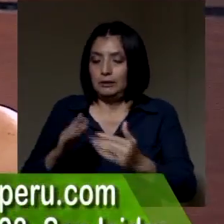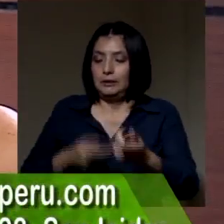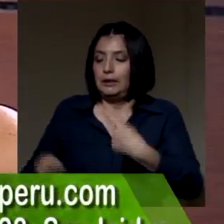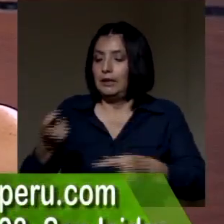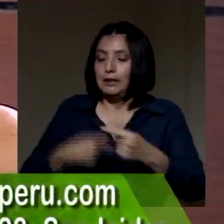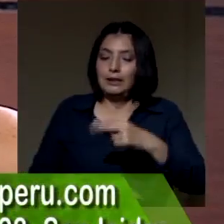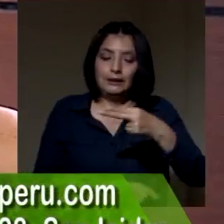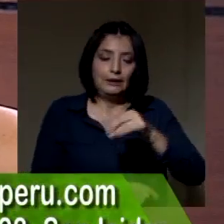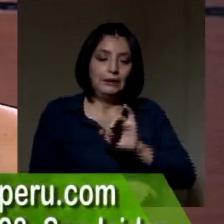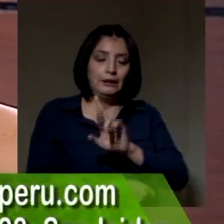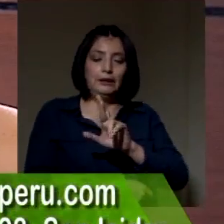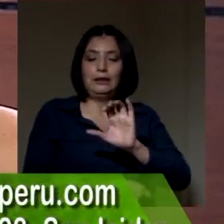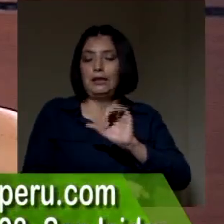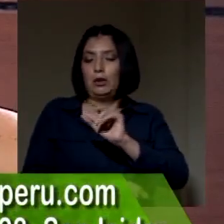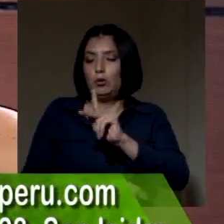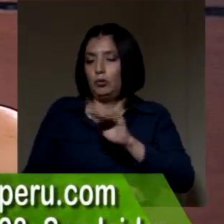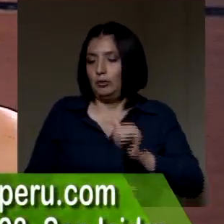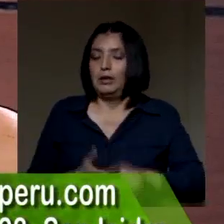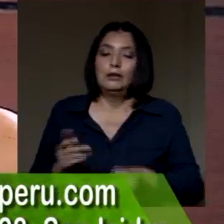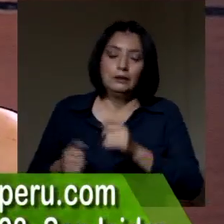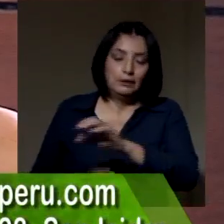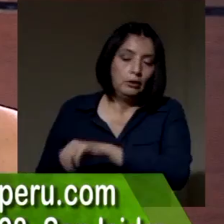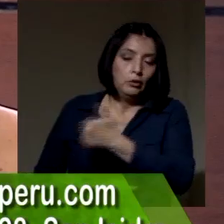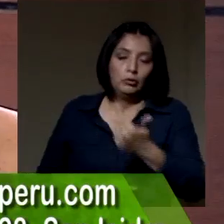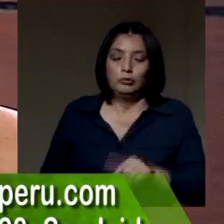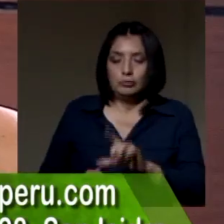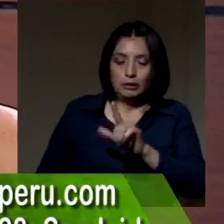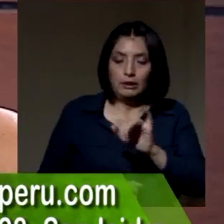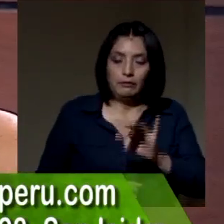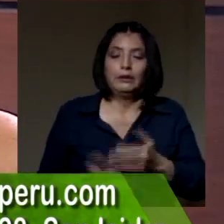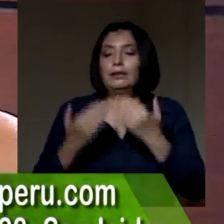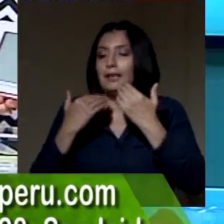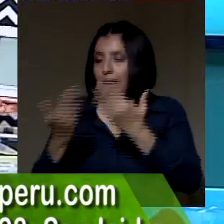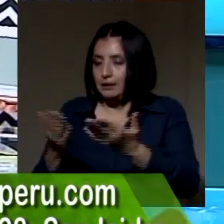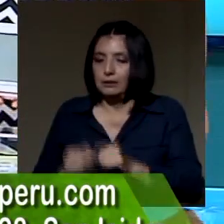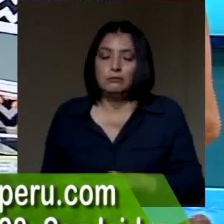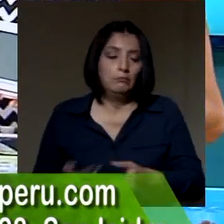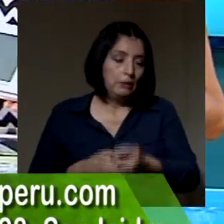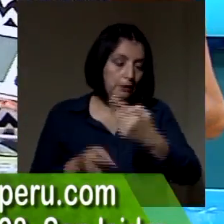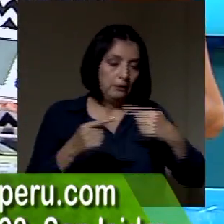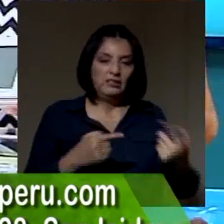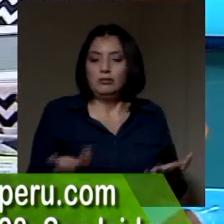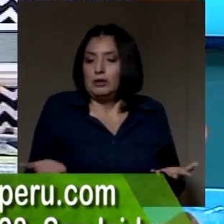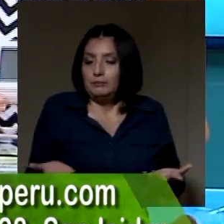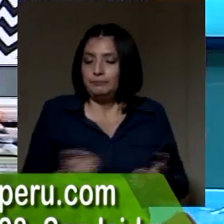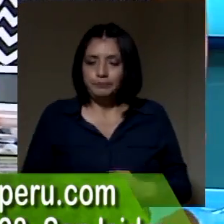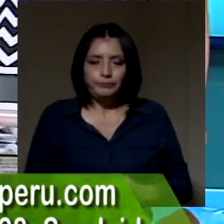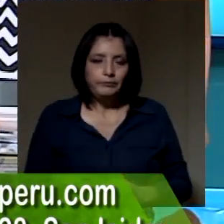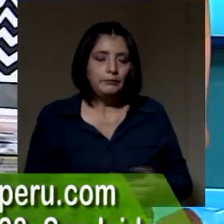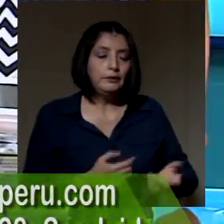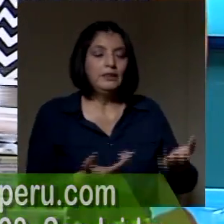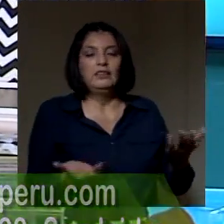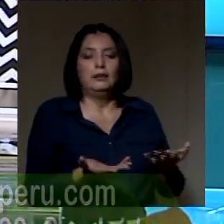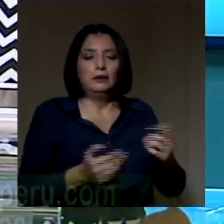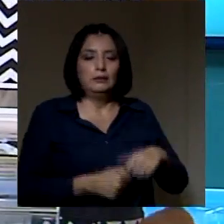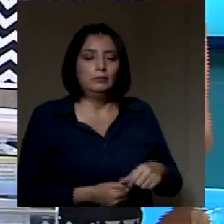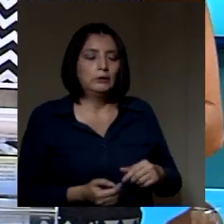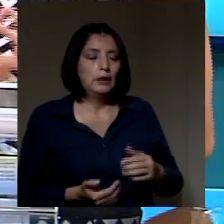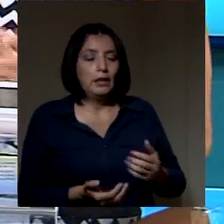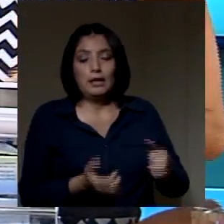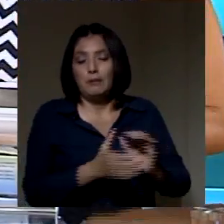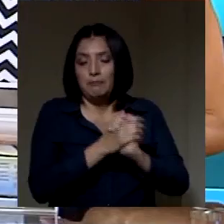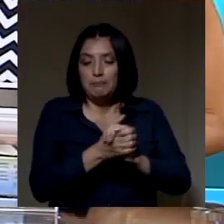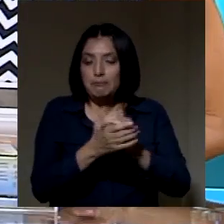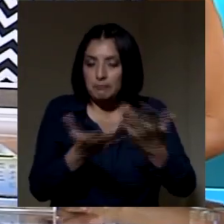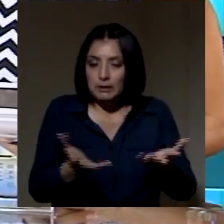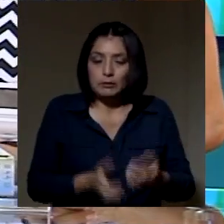Iraoca y tiendas LifeFit, gracias, Oltra Perú. Bien, ¿regresamos con qué, doctor? Regresamos, estimados amigos,